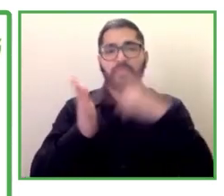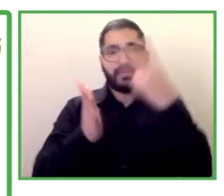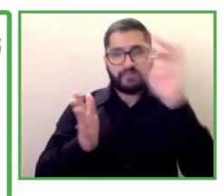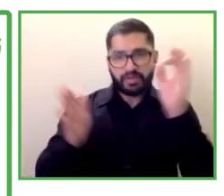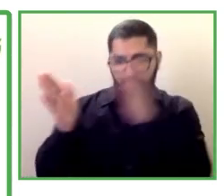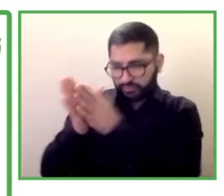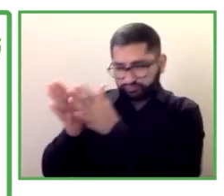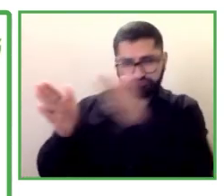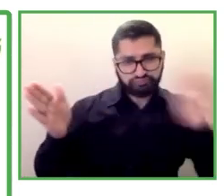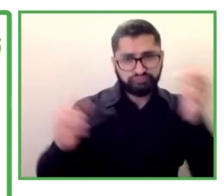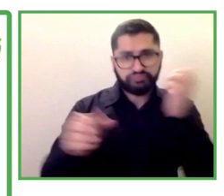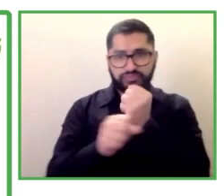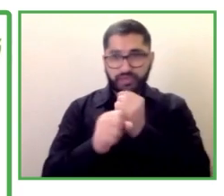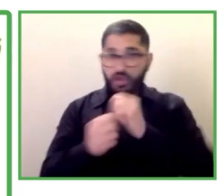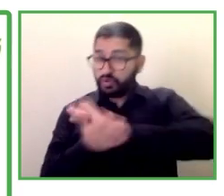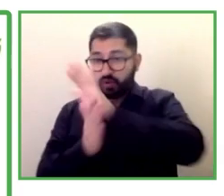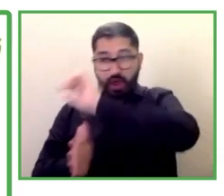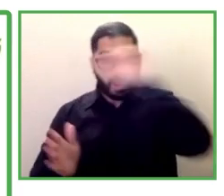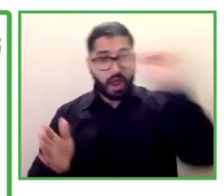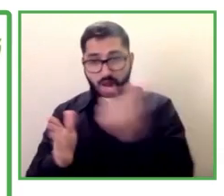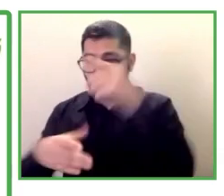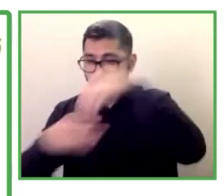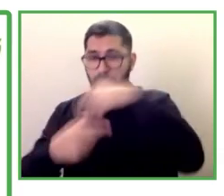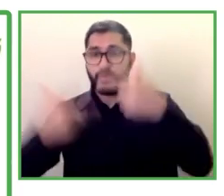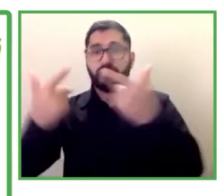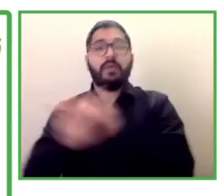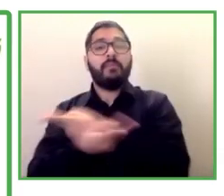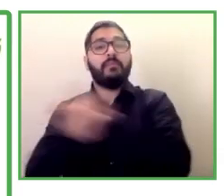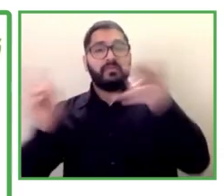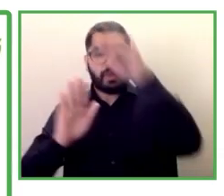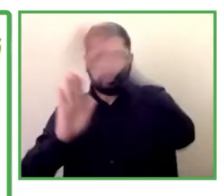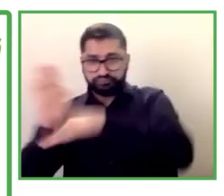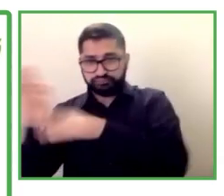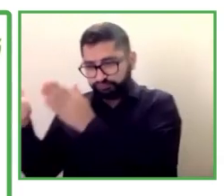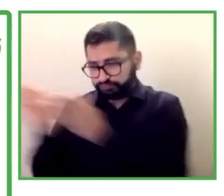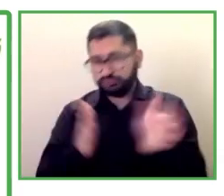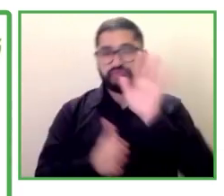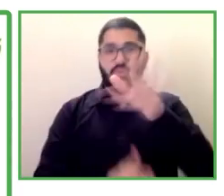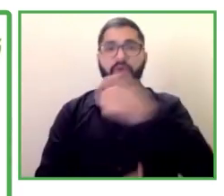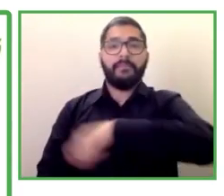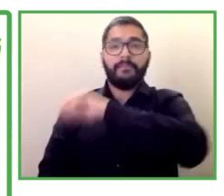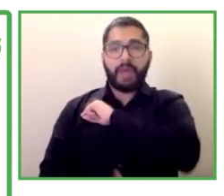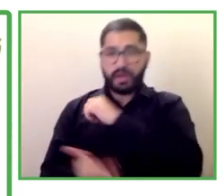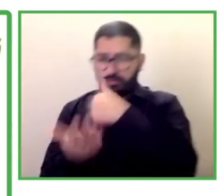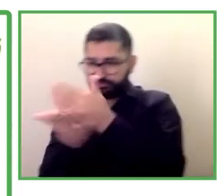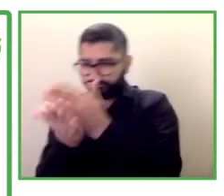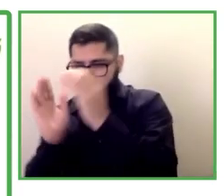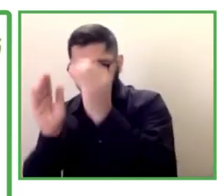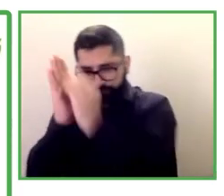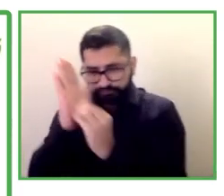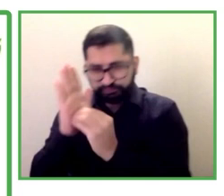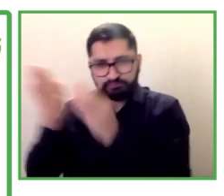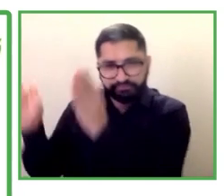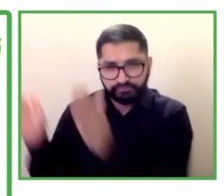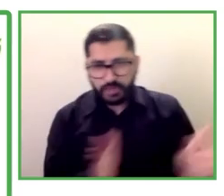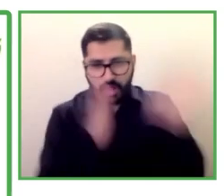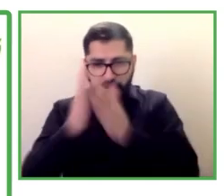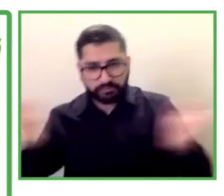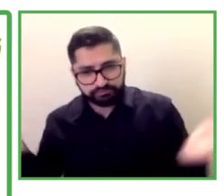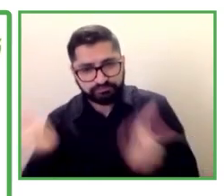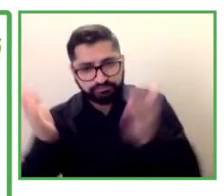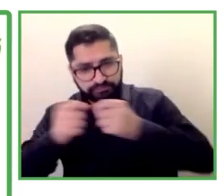desarrollan en España en el plan se establecieron las líneas a seguir para promover el empleo inclusivo de las personas con